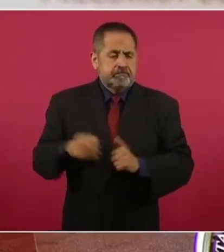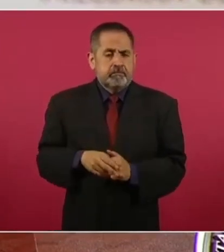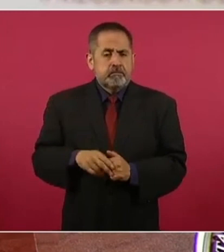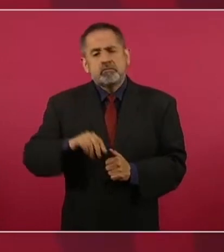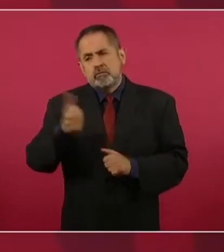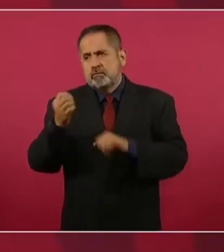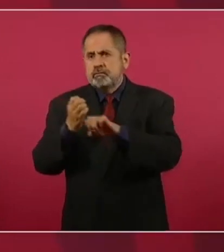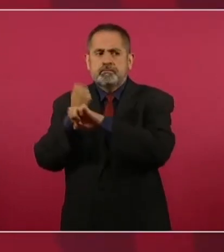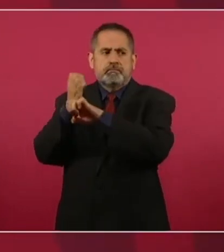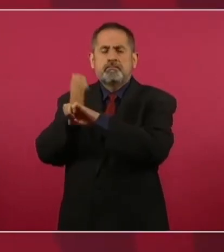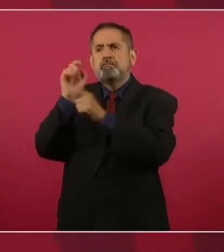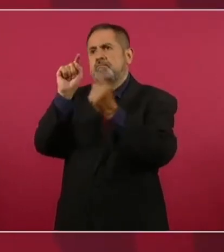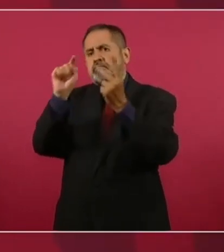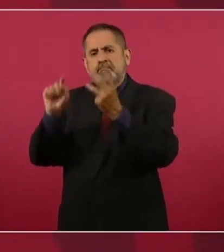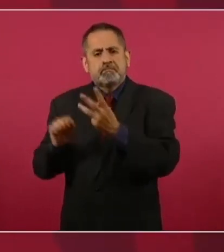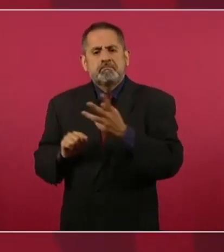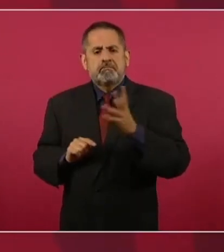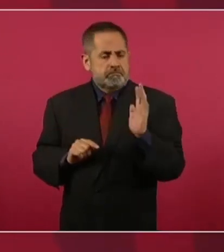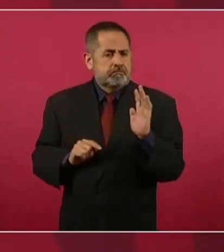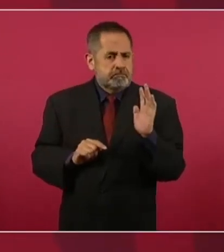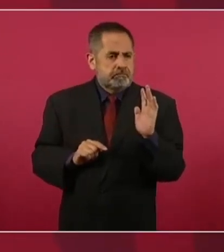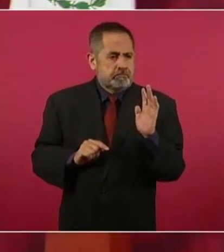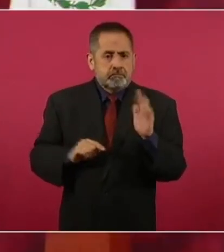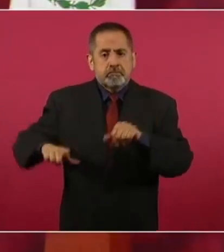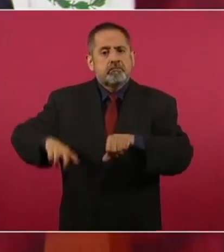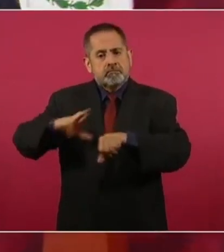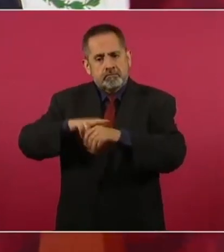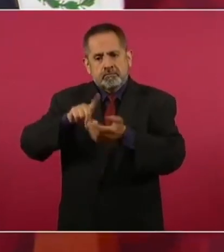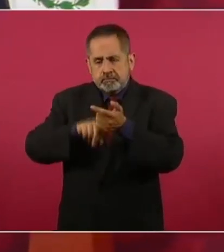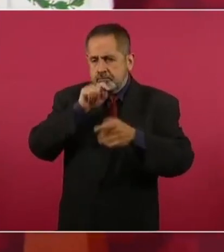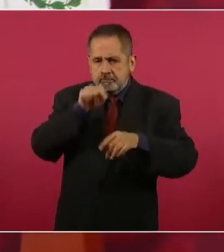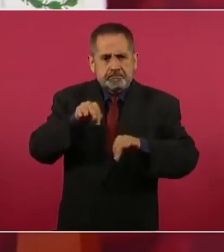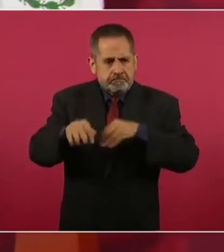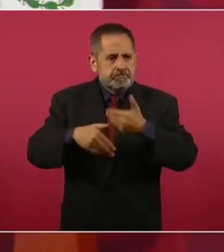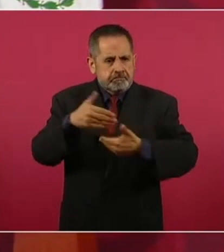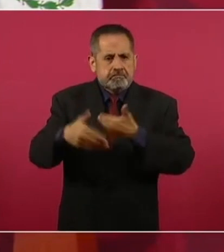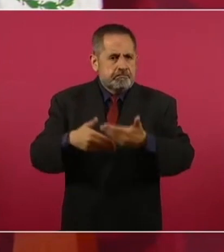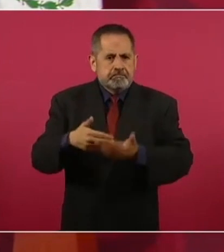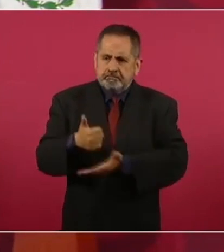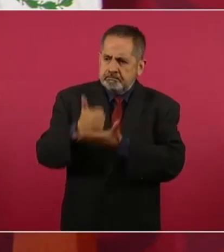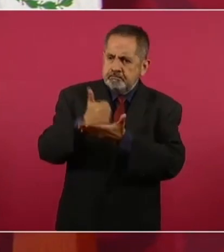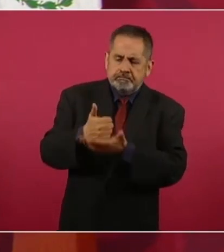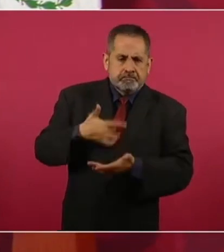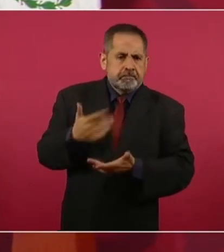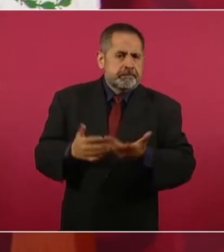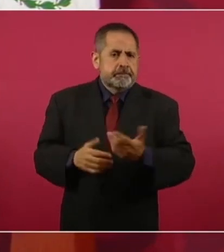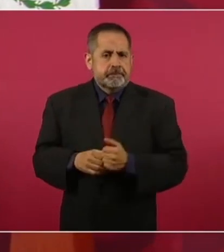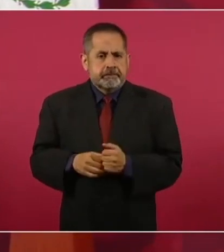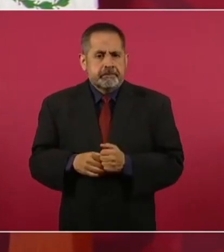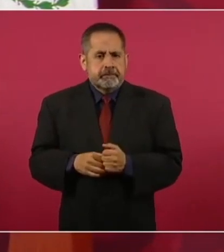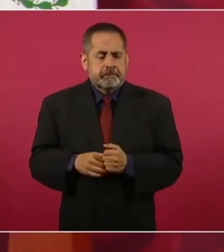estados, los gobernadores están actuando. No es,